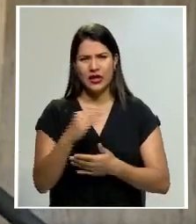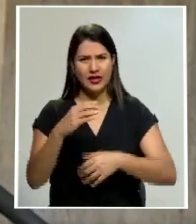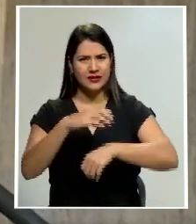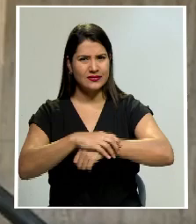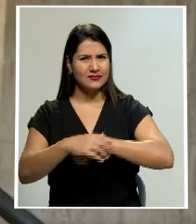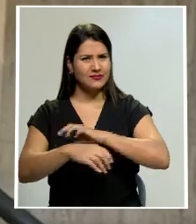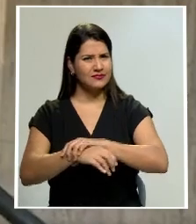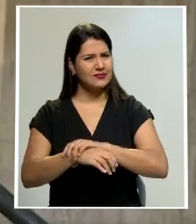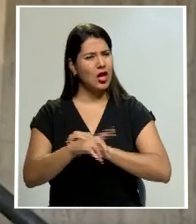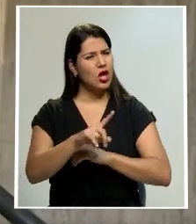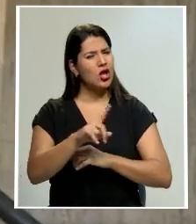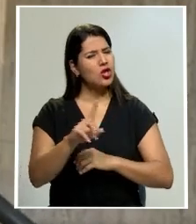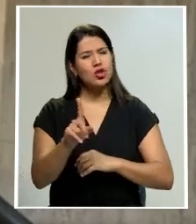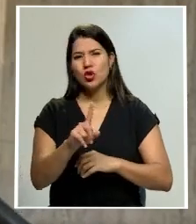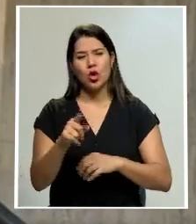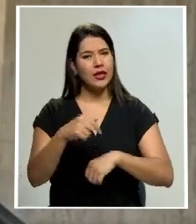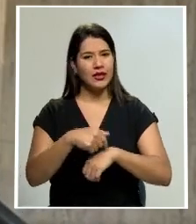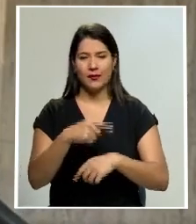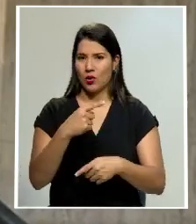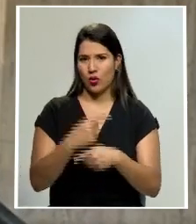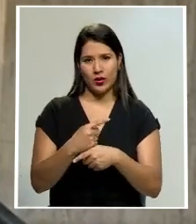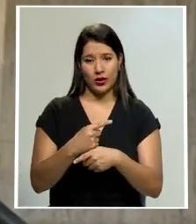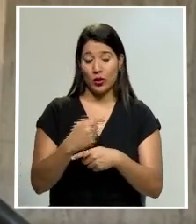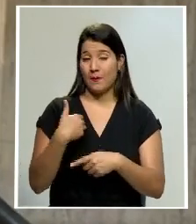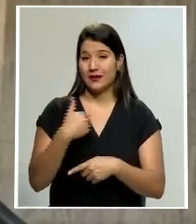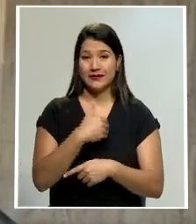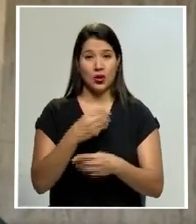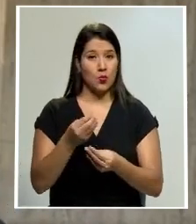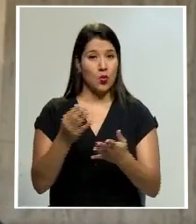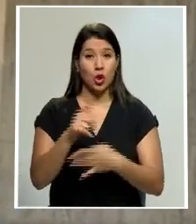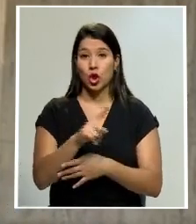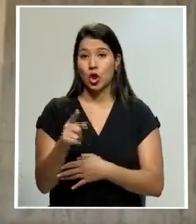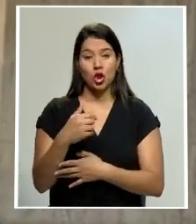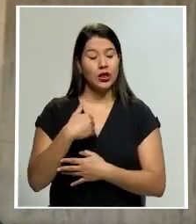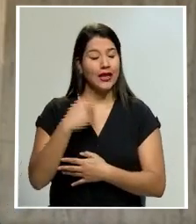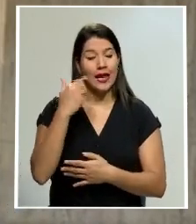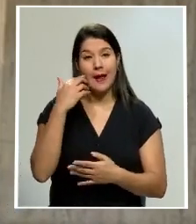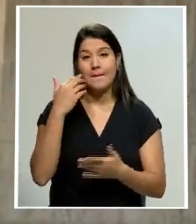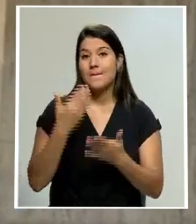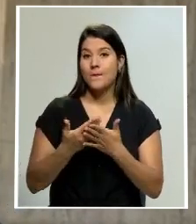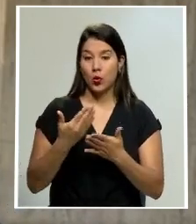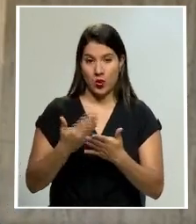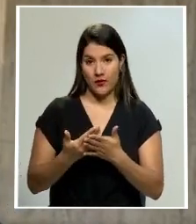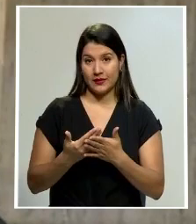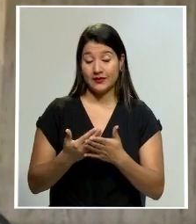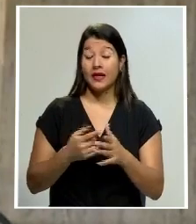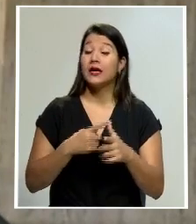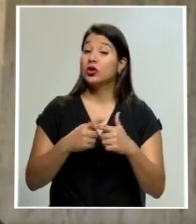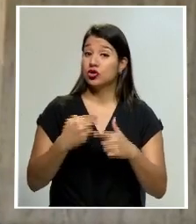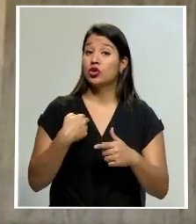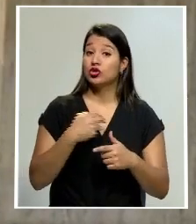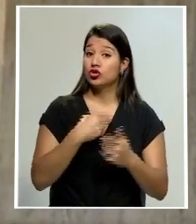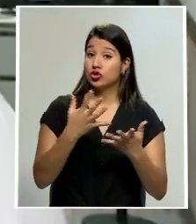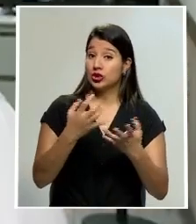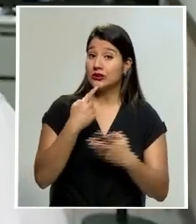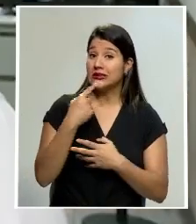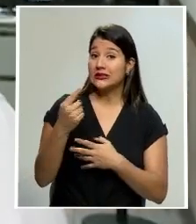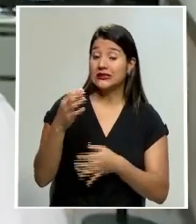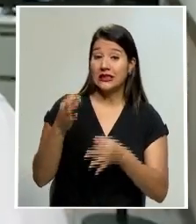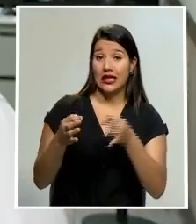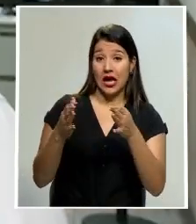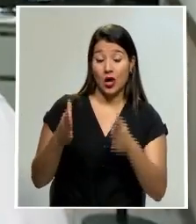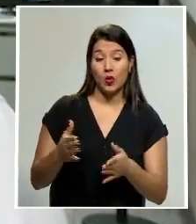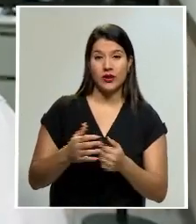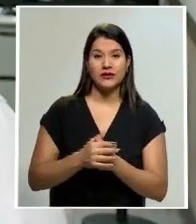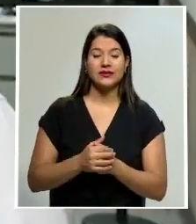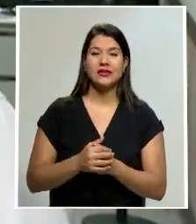prematura, me parece que el Ministerio Público no cuenta con elementos suficientes de prueba y esas son circunstancias que vamos a ver durante la audiencia. Si han presentado